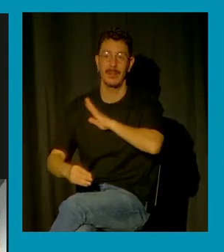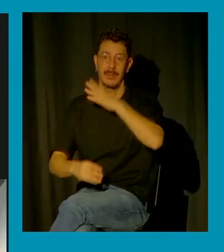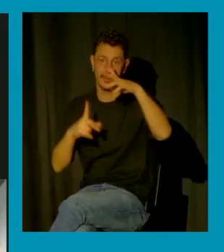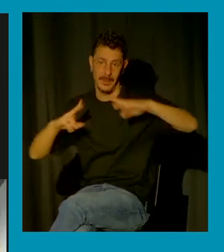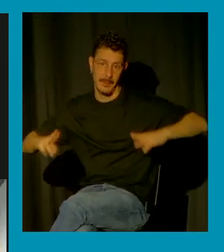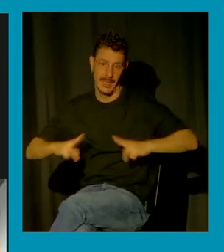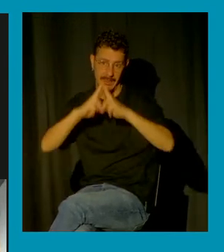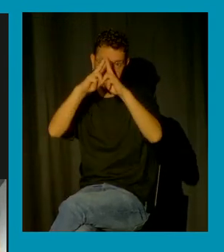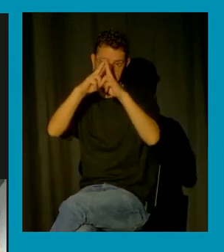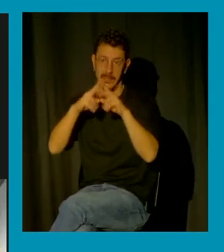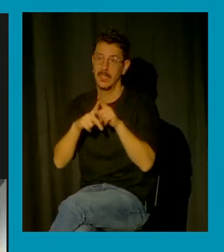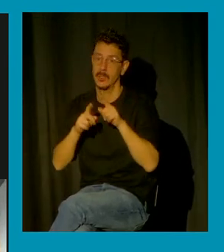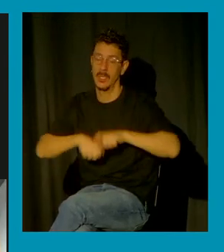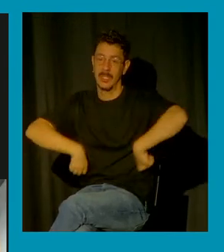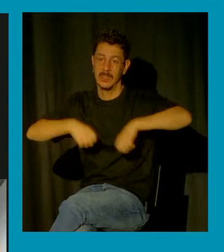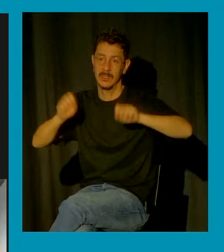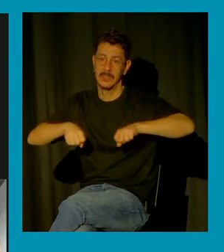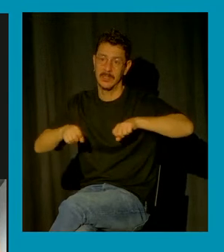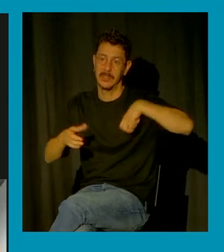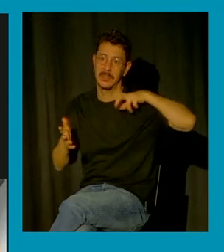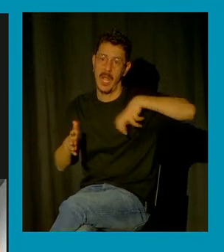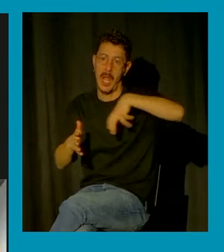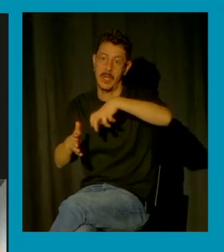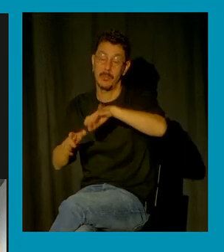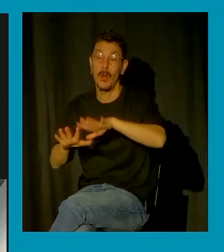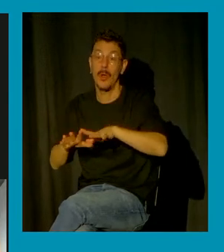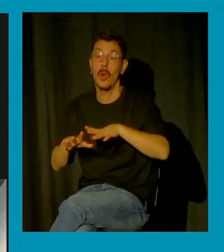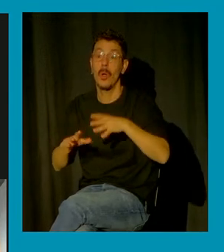pasa que bueno pues no aparecen porque están en movimiento